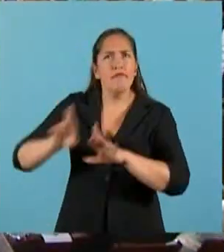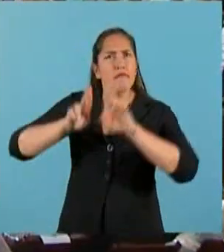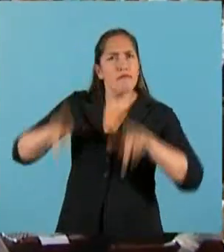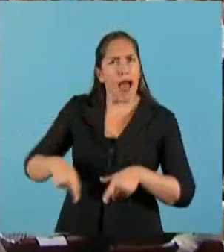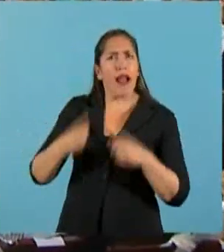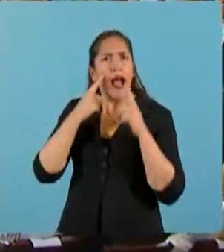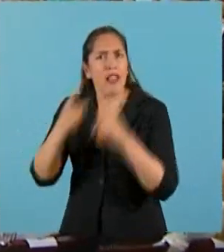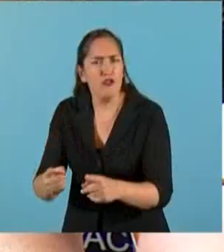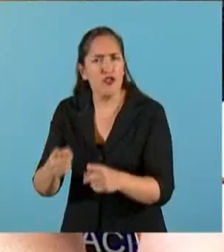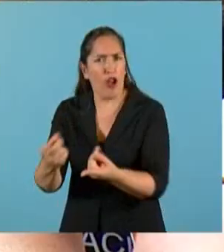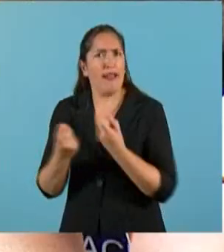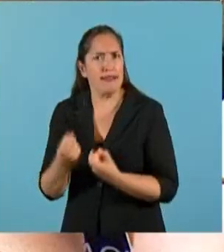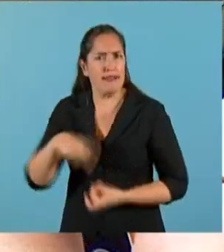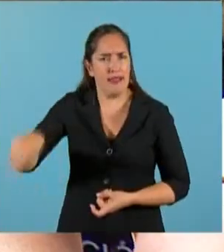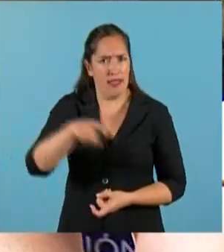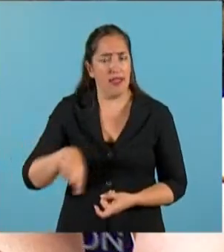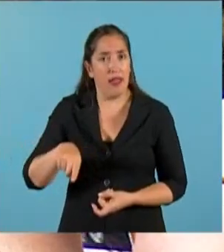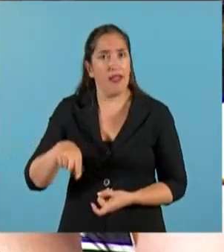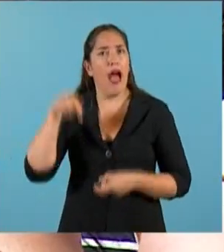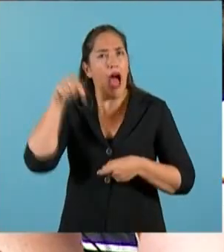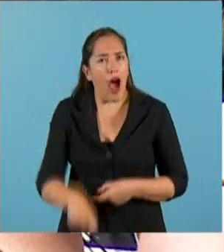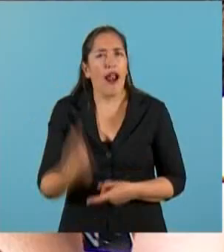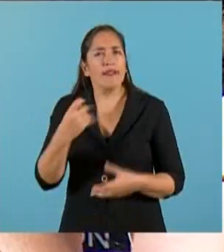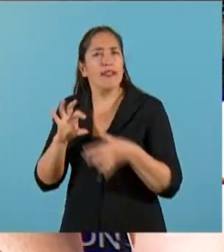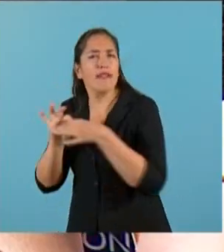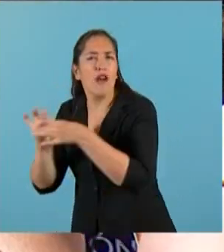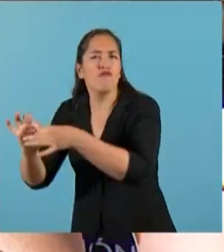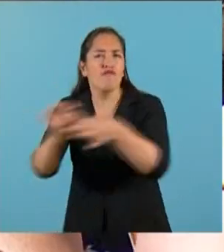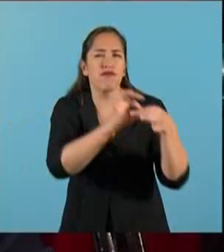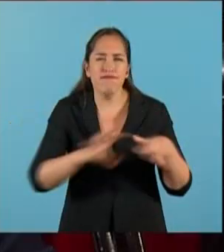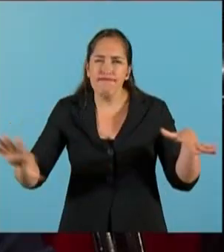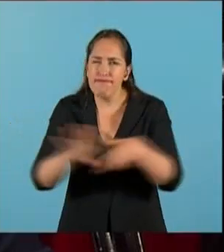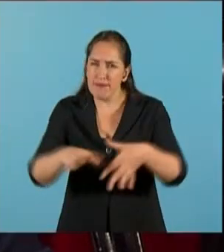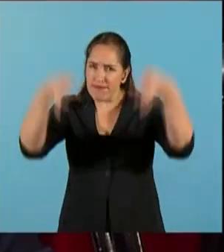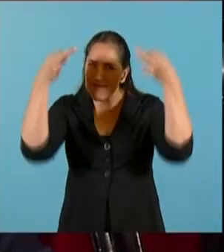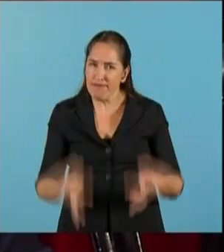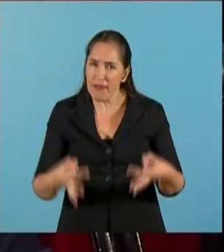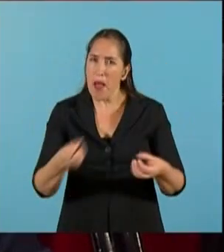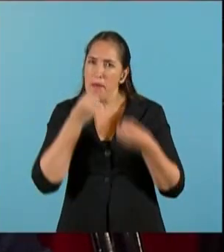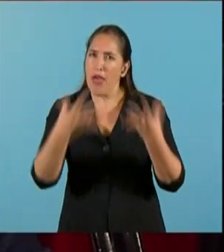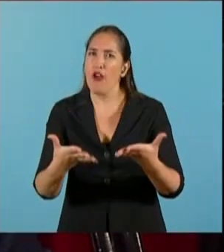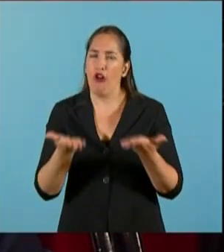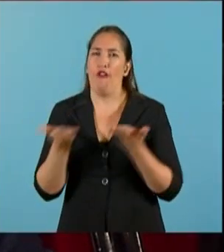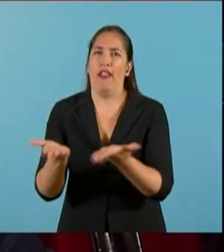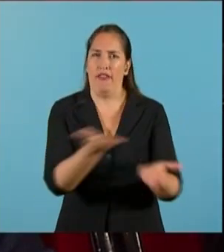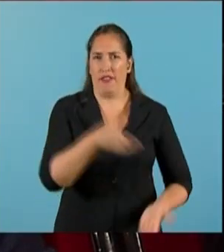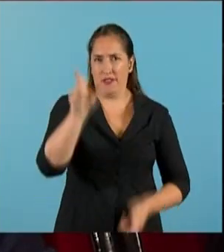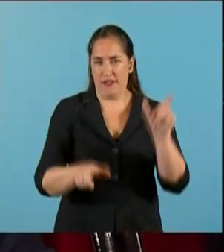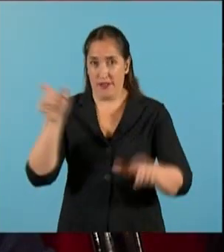necesidades. Ahora necesitamos una coordinación más efectiva de ellas para optimizar sus beneficios.